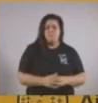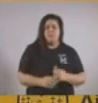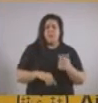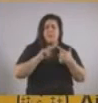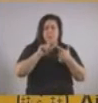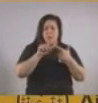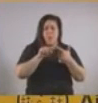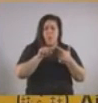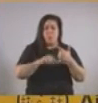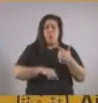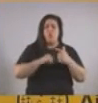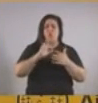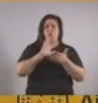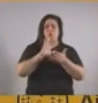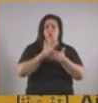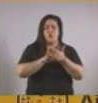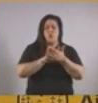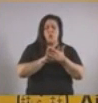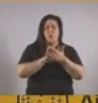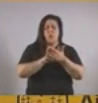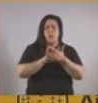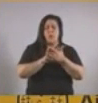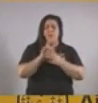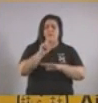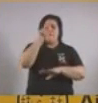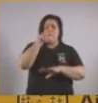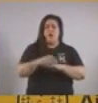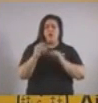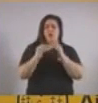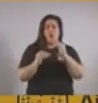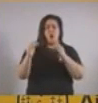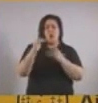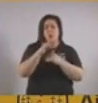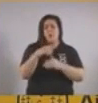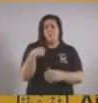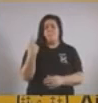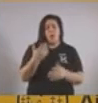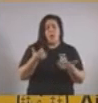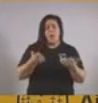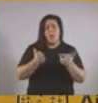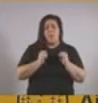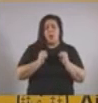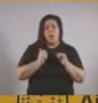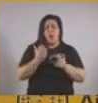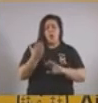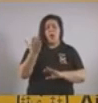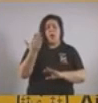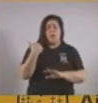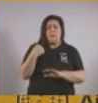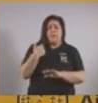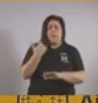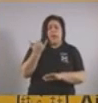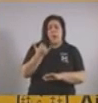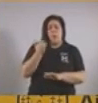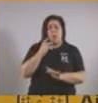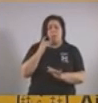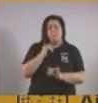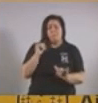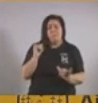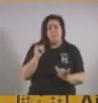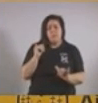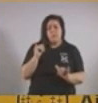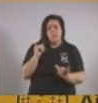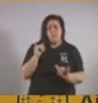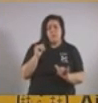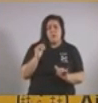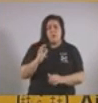Segundo, respecto al fallo de la Corte estamos esperando el fallo. Un dictamen del Procurador ayer, el próximo paso es el fallo de la Corte,